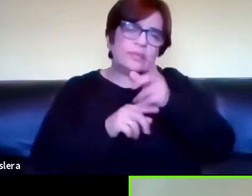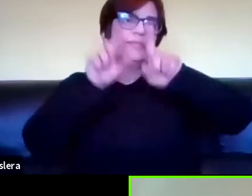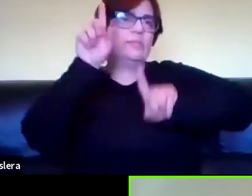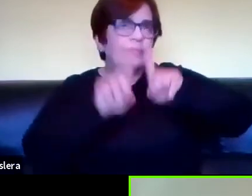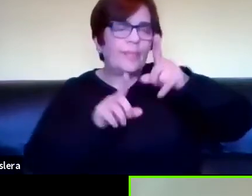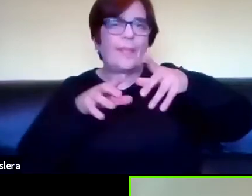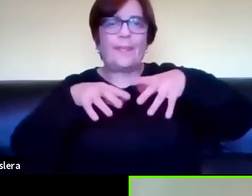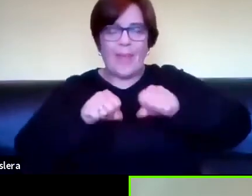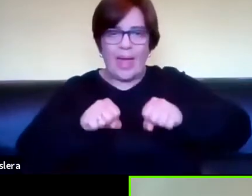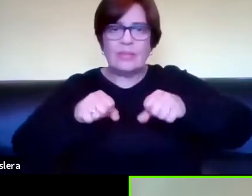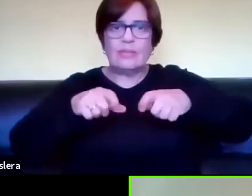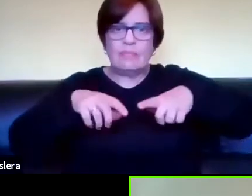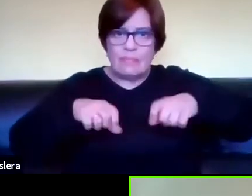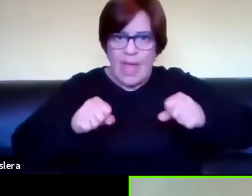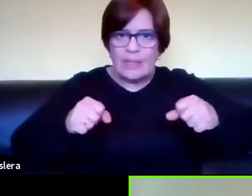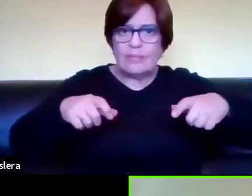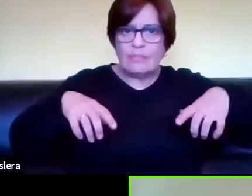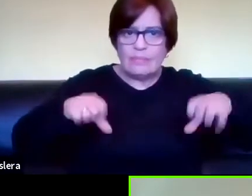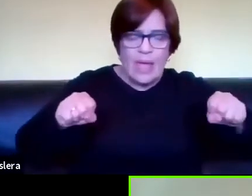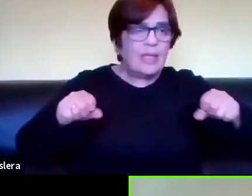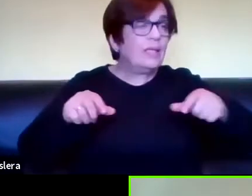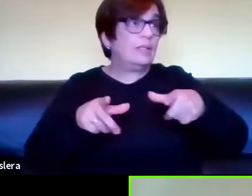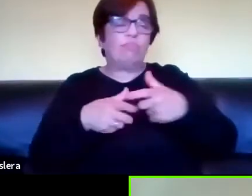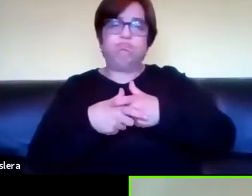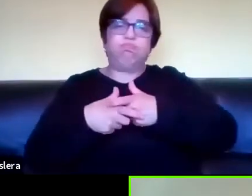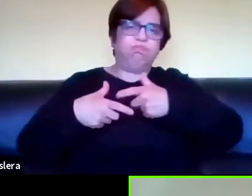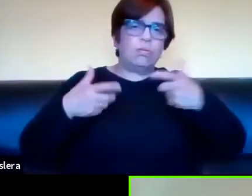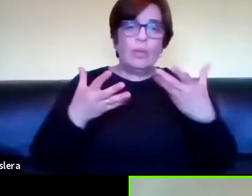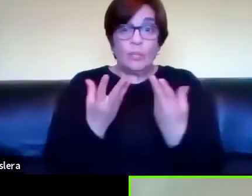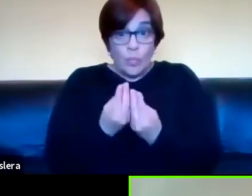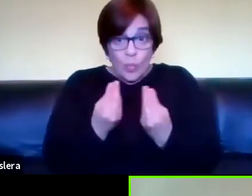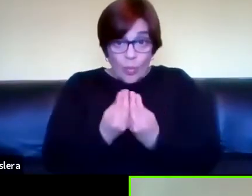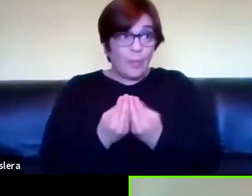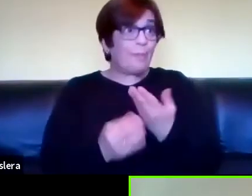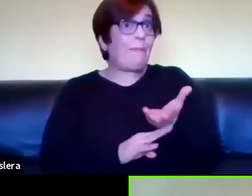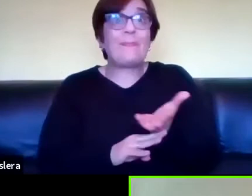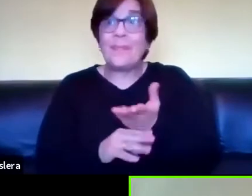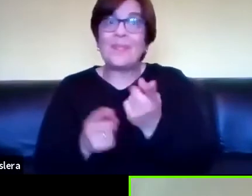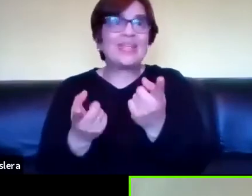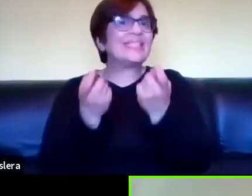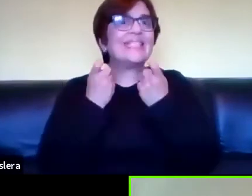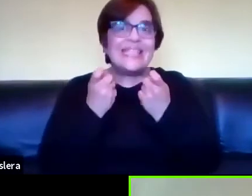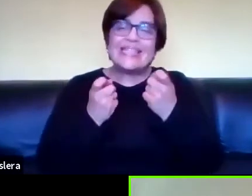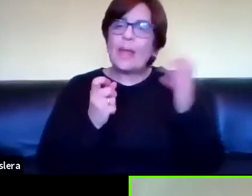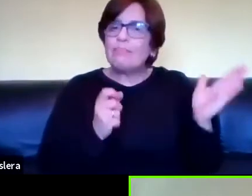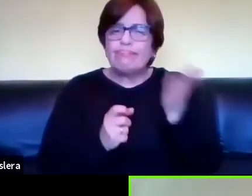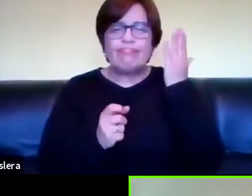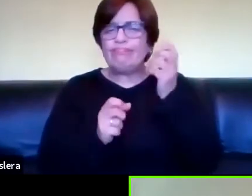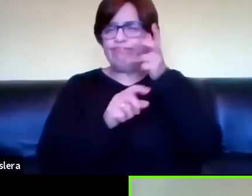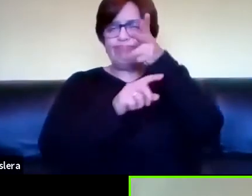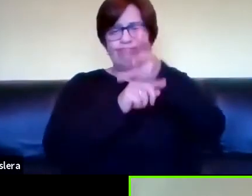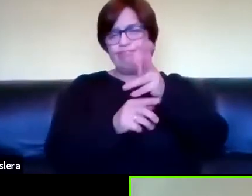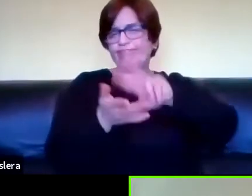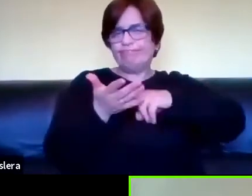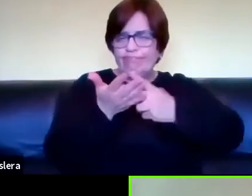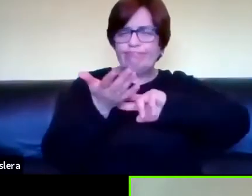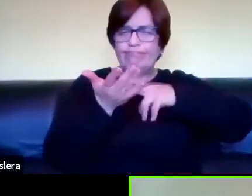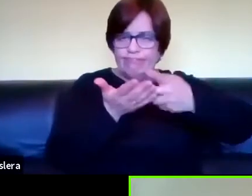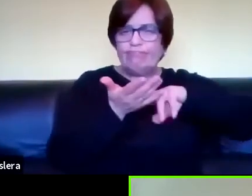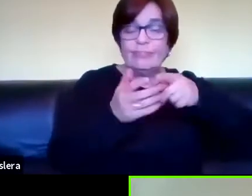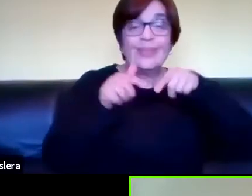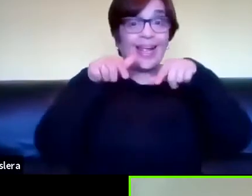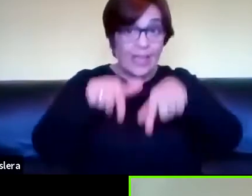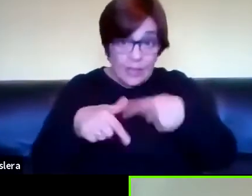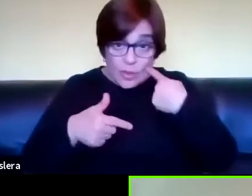más esto se está agrandando enormemente porque bueno la comunidad sorda está pidiendo que todo se empiece a traducir a su lengua de señas eso